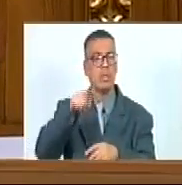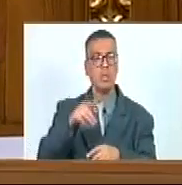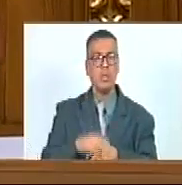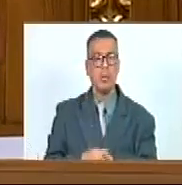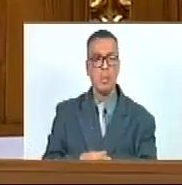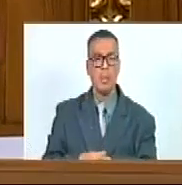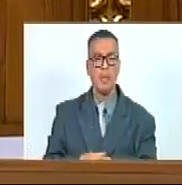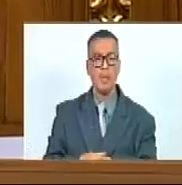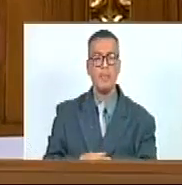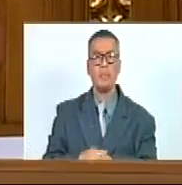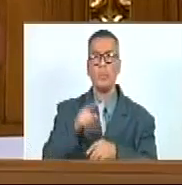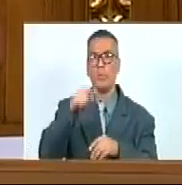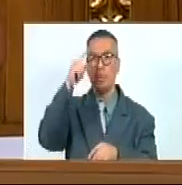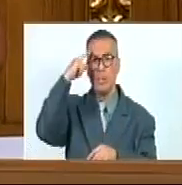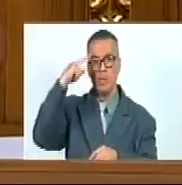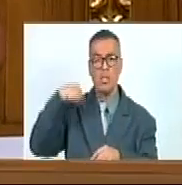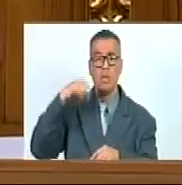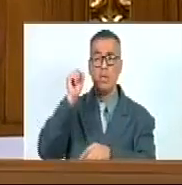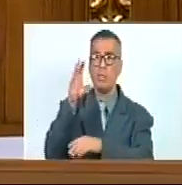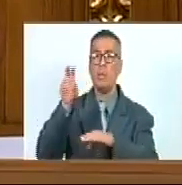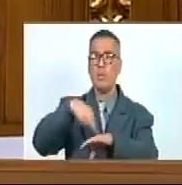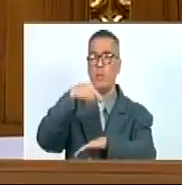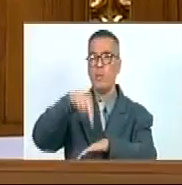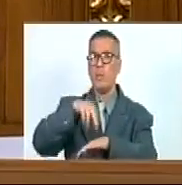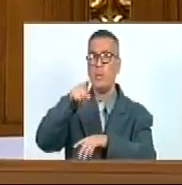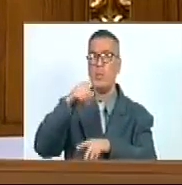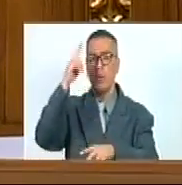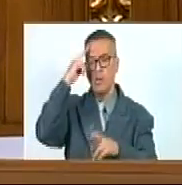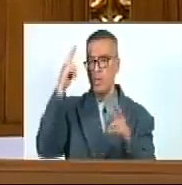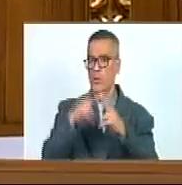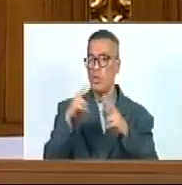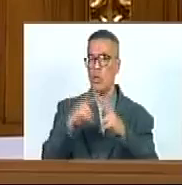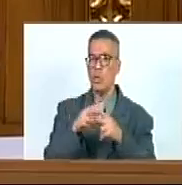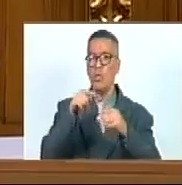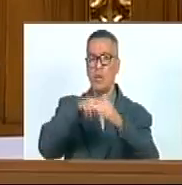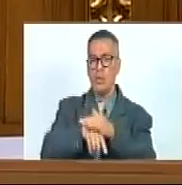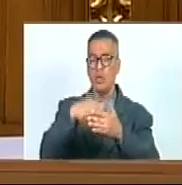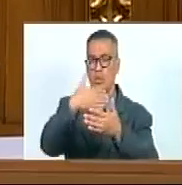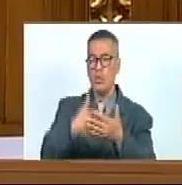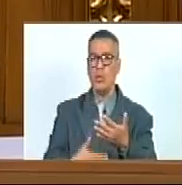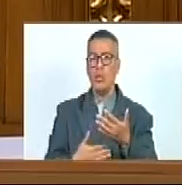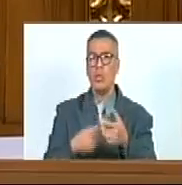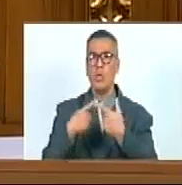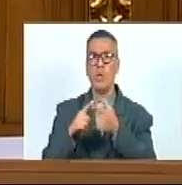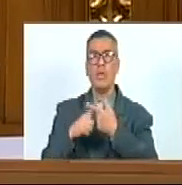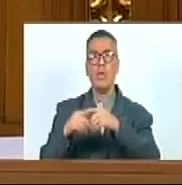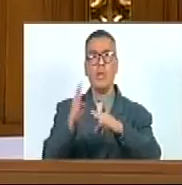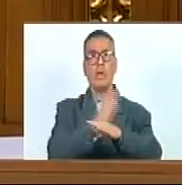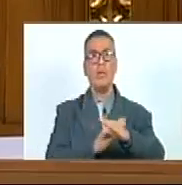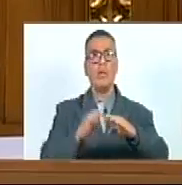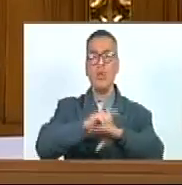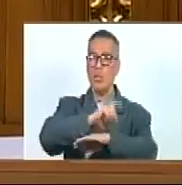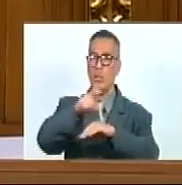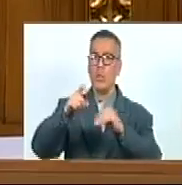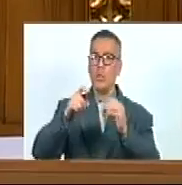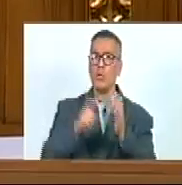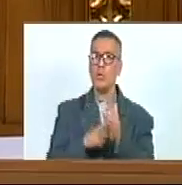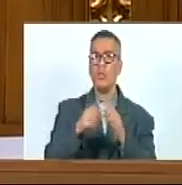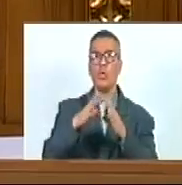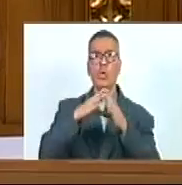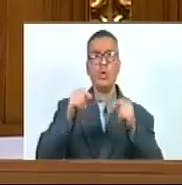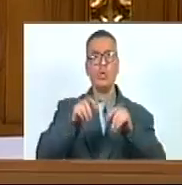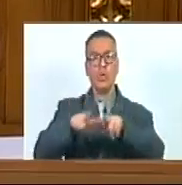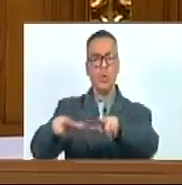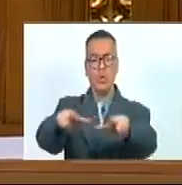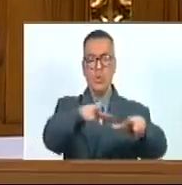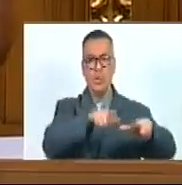Esta honorable Asamblea Nacional Reconoce Dentro de su seno La diversidad Completa De todos Los